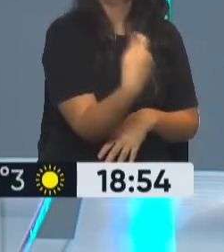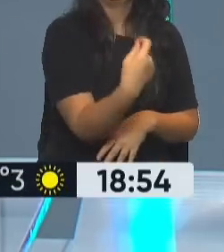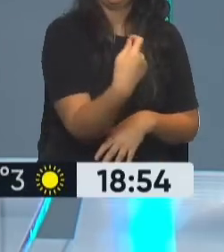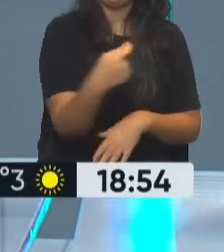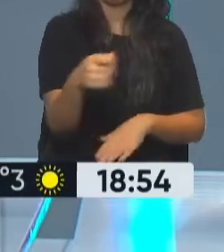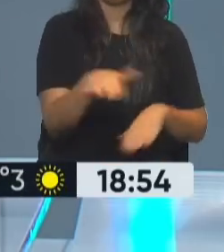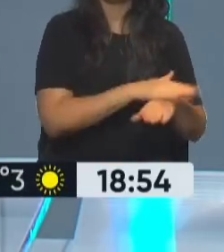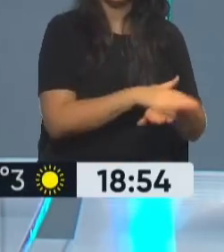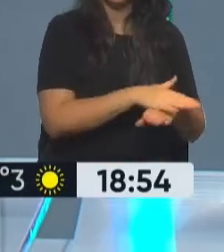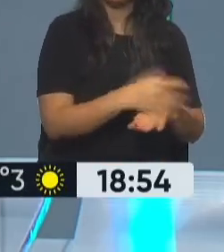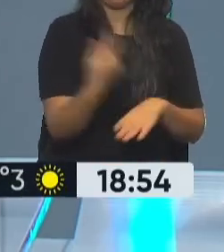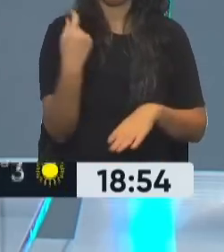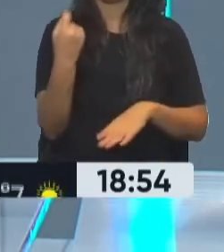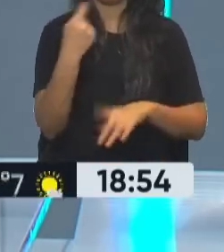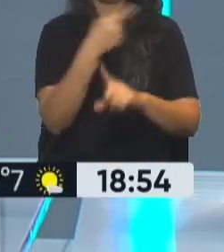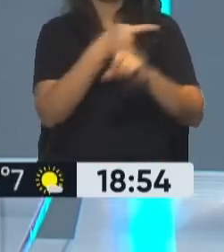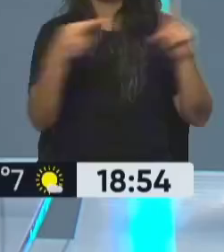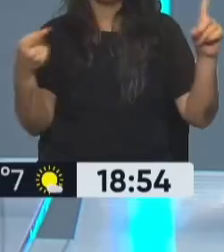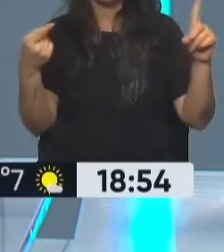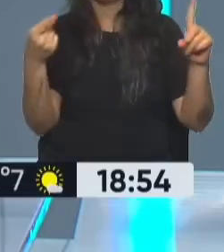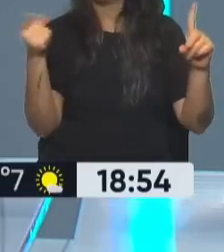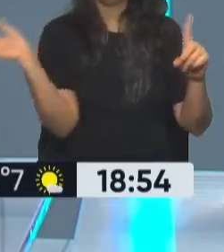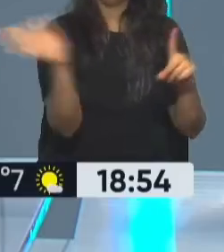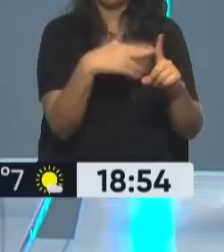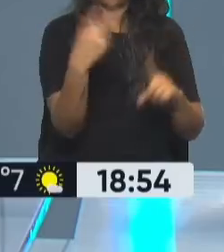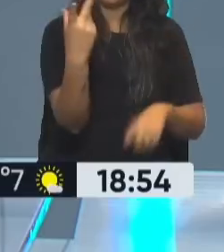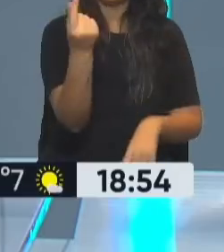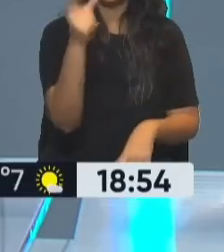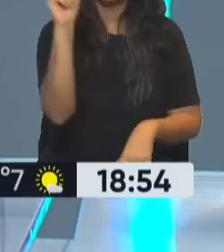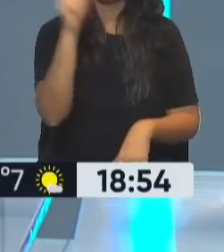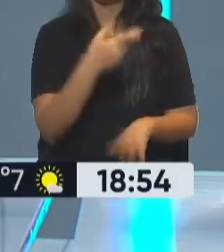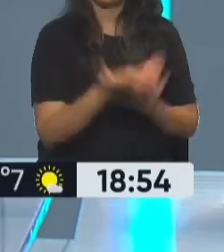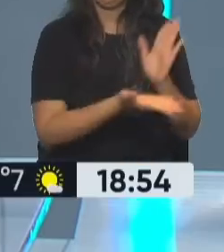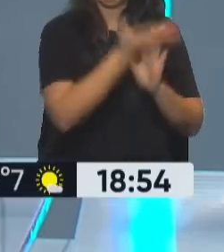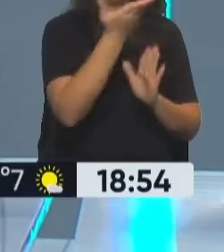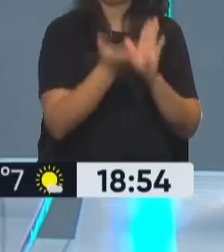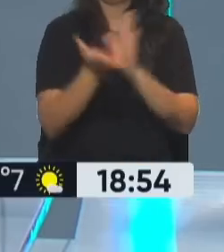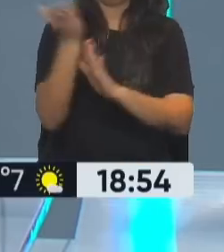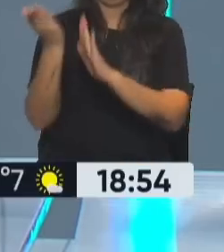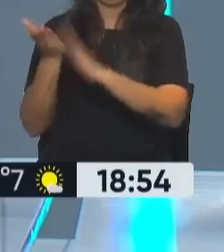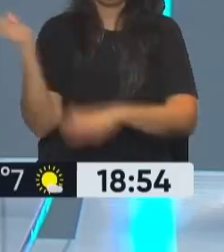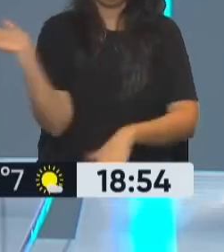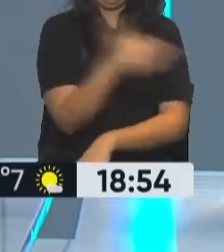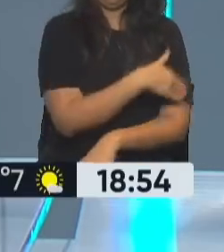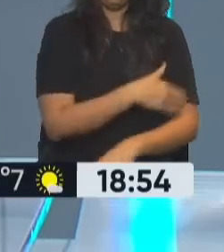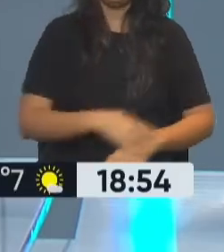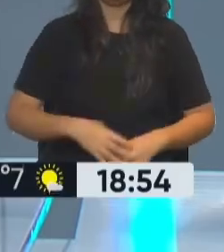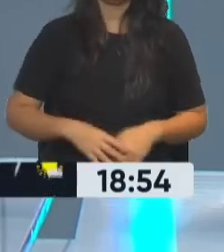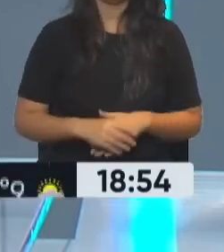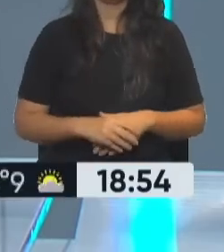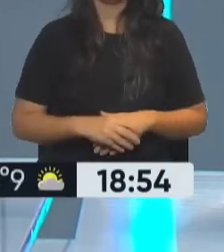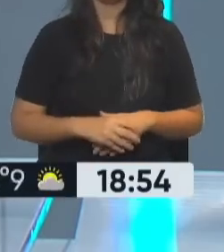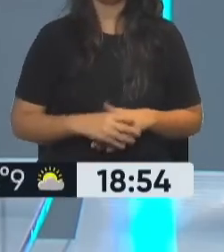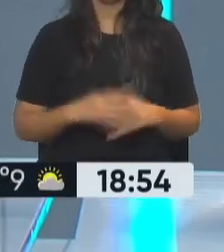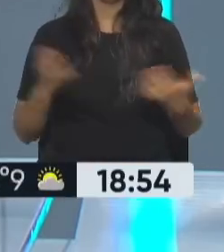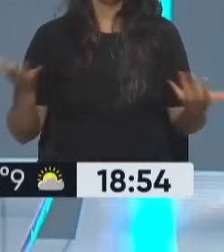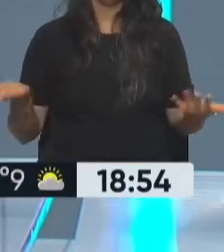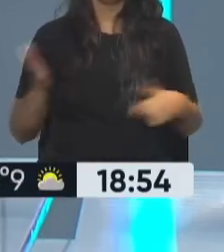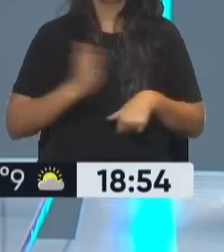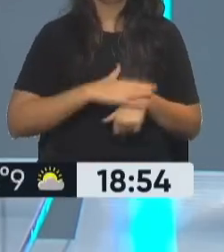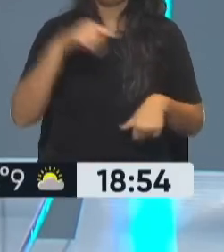ANSES efectuar el pago correspondiente. Tras la promulgación de esta ley, se le va a simplificar el cobro de